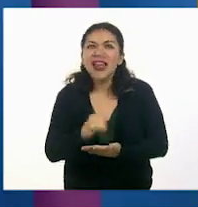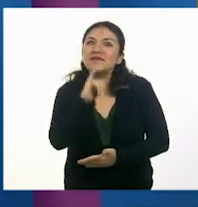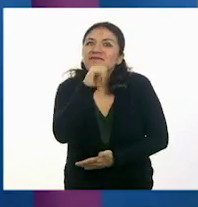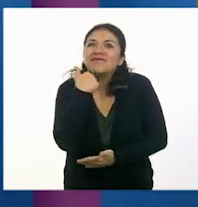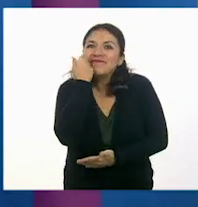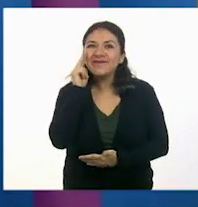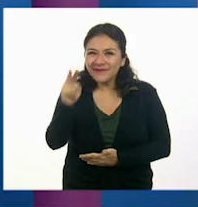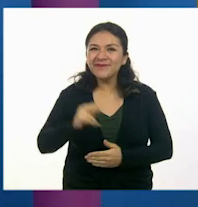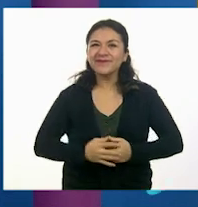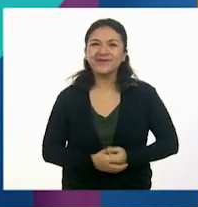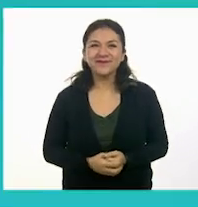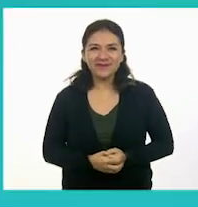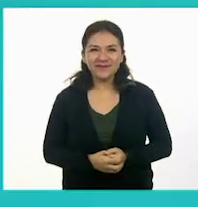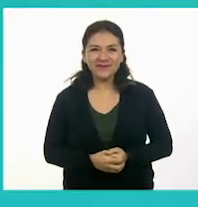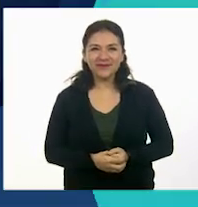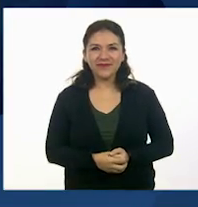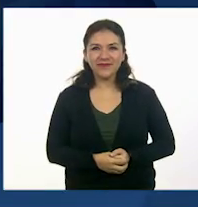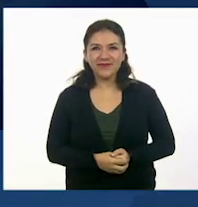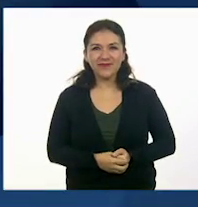Vamos a verlo.